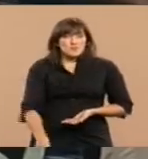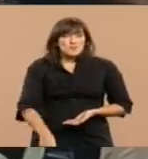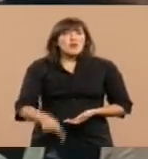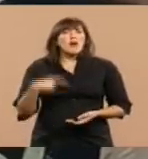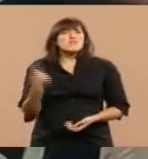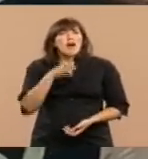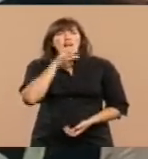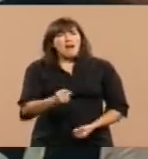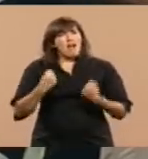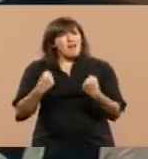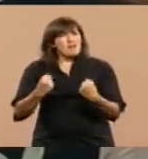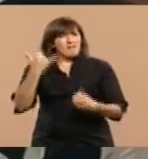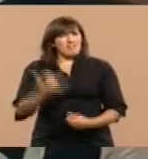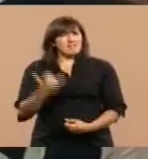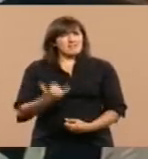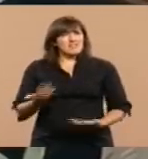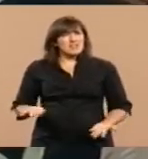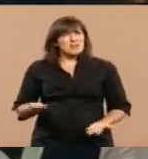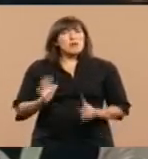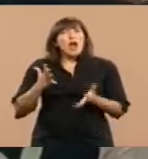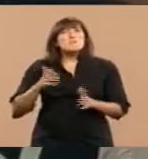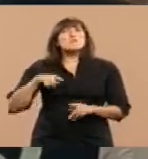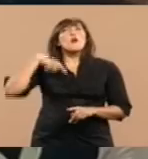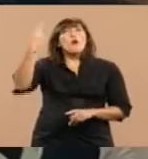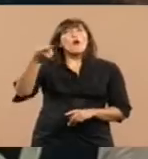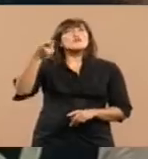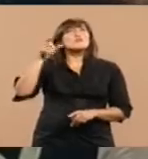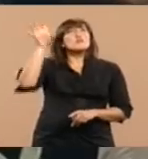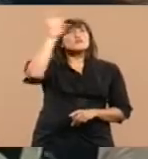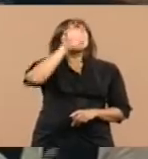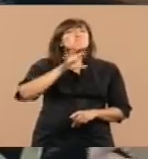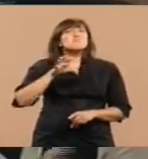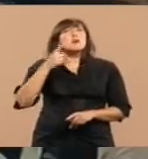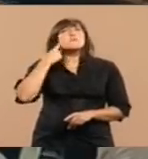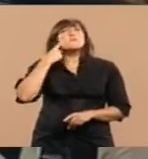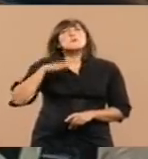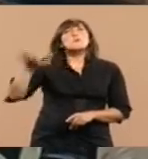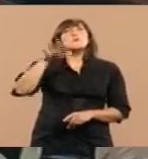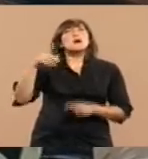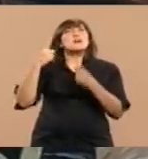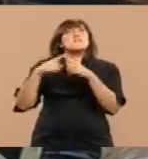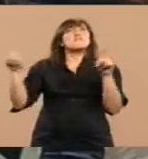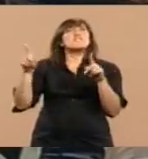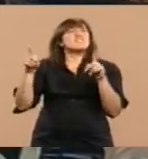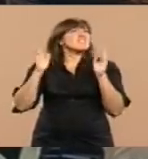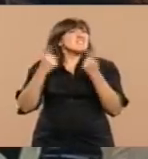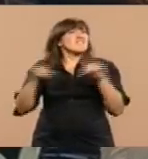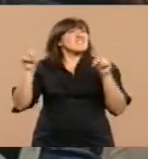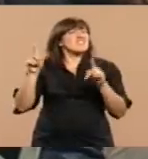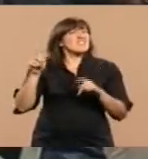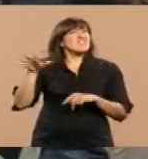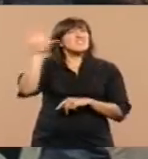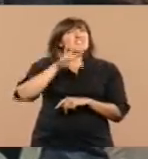soportar cosas que tal vez otros, por tener la suerte de vivir en lugares diferentes,